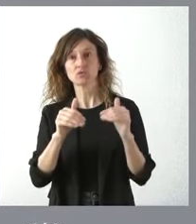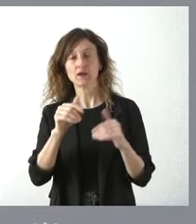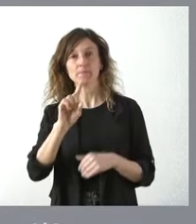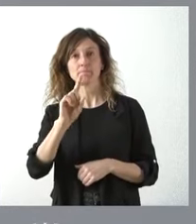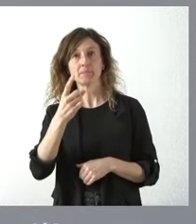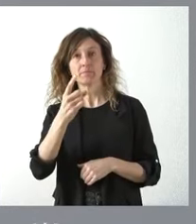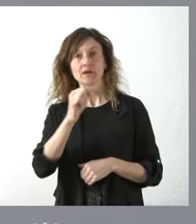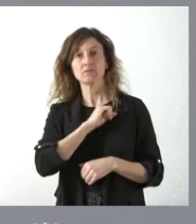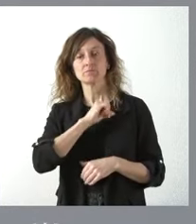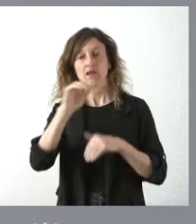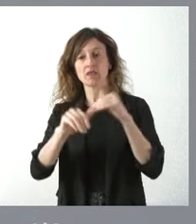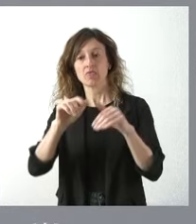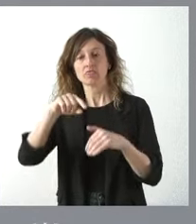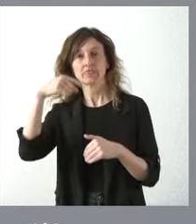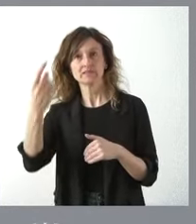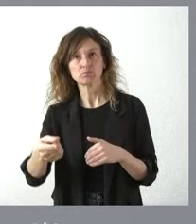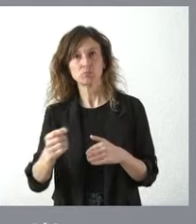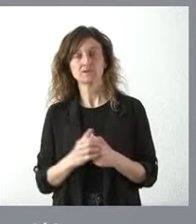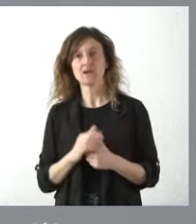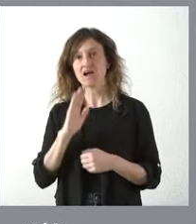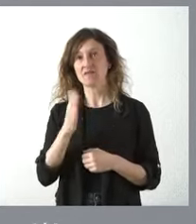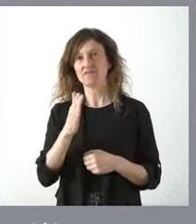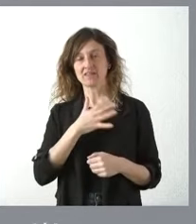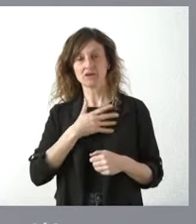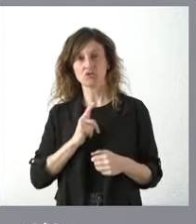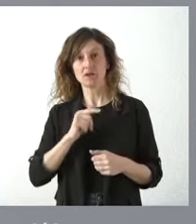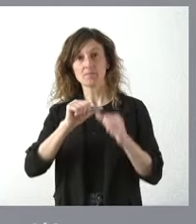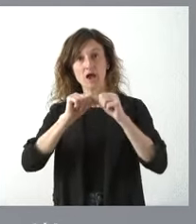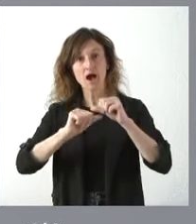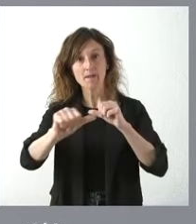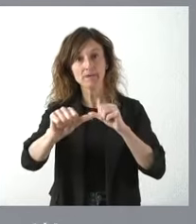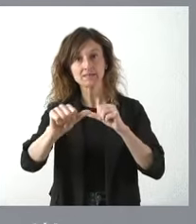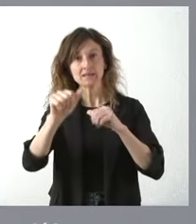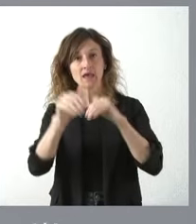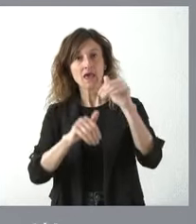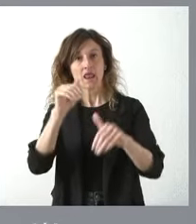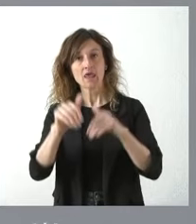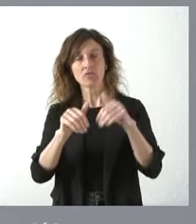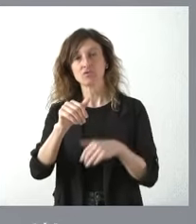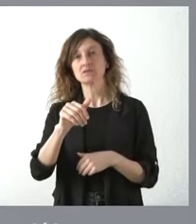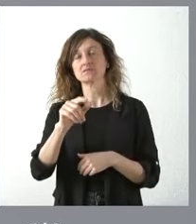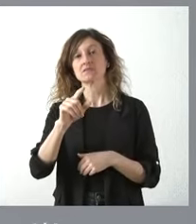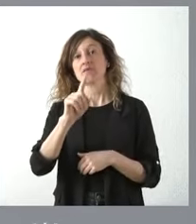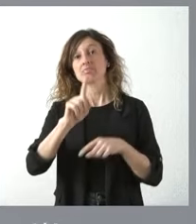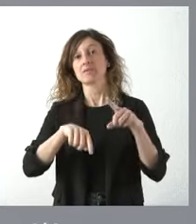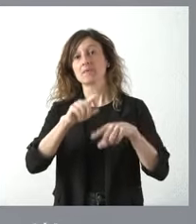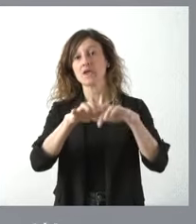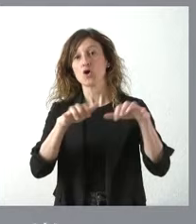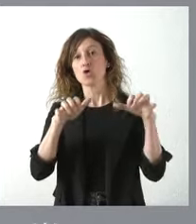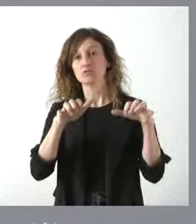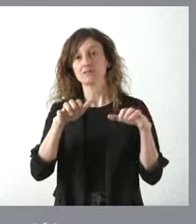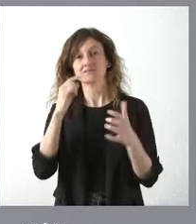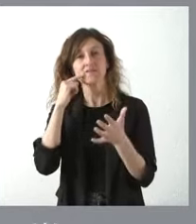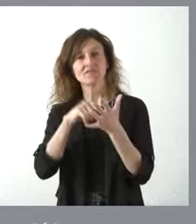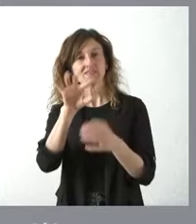por no afectar al proceso electoral, pero lógicamente a partir de ese momento serán las Cortes quienes establezcan el momento más adecuado